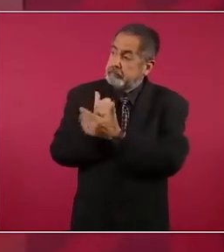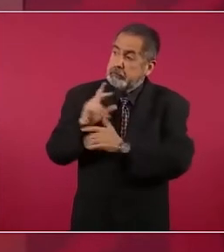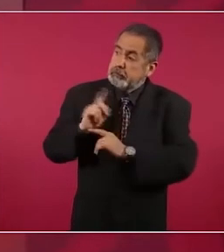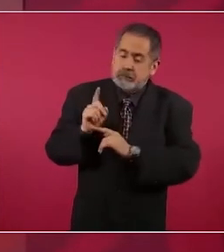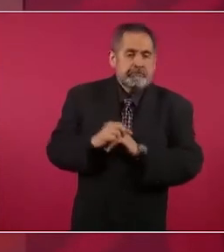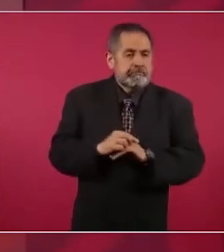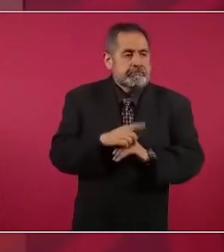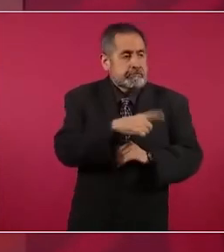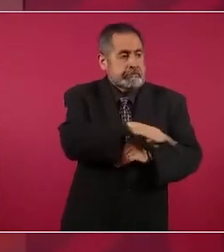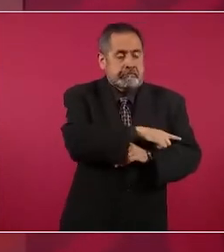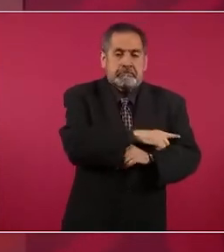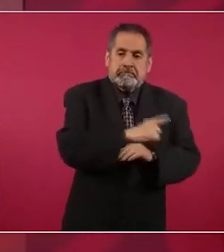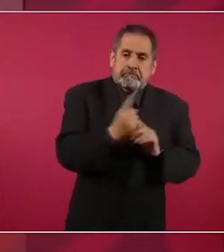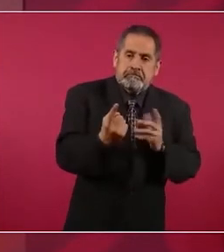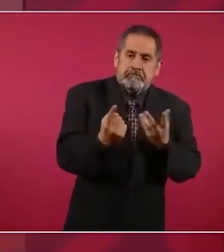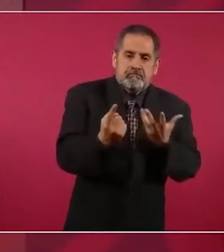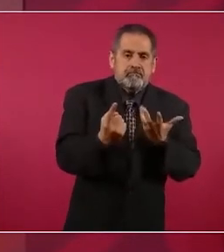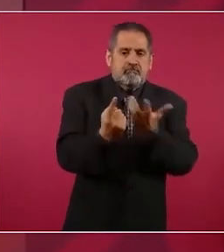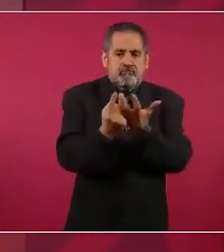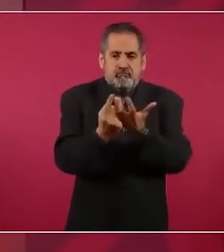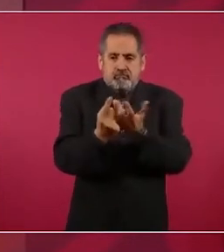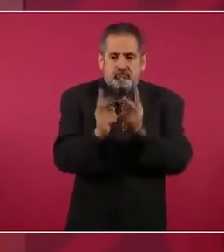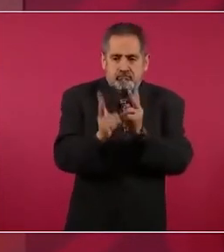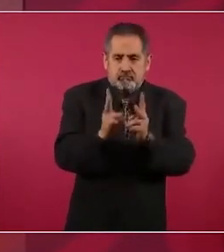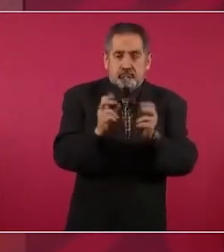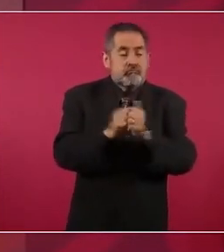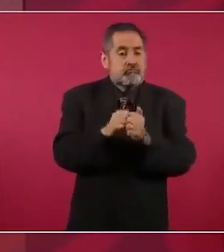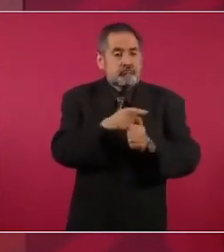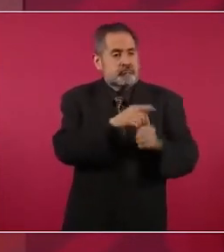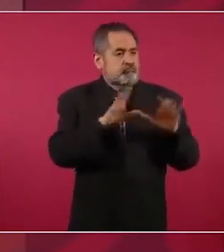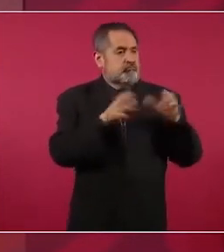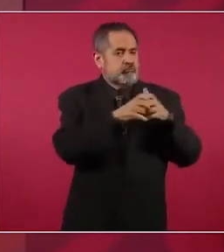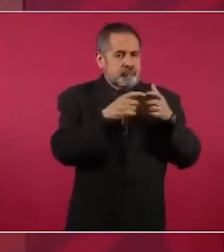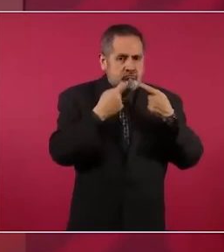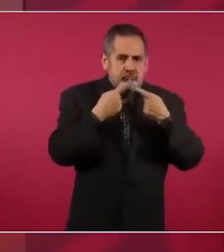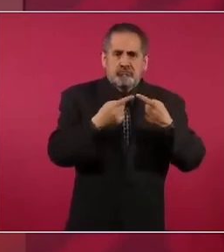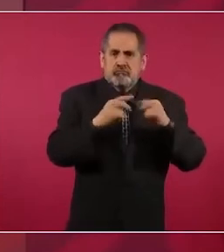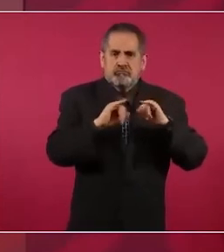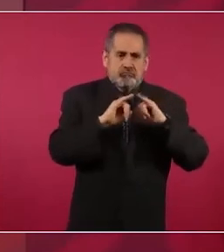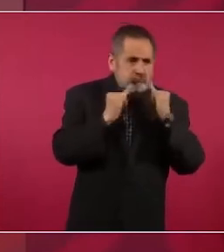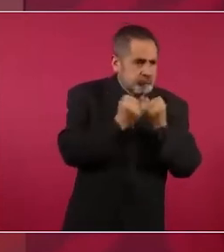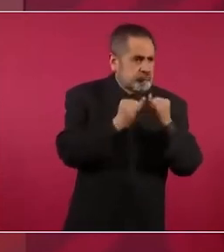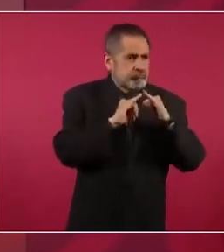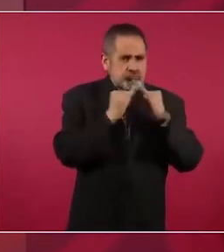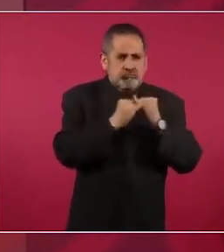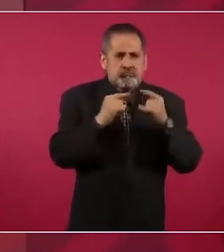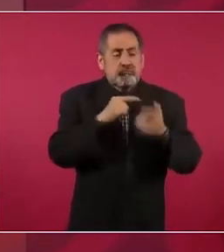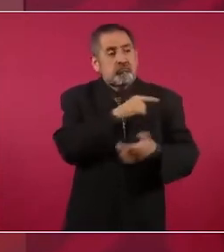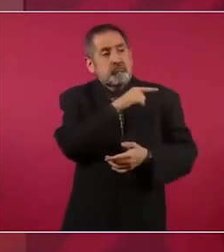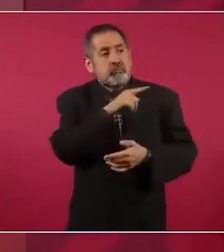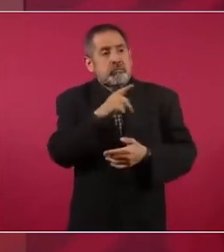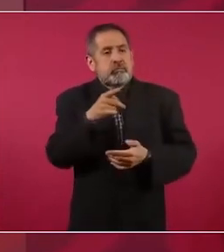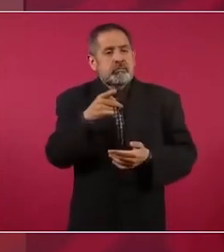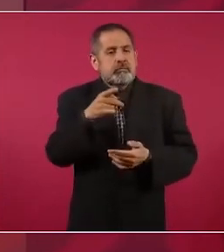La cúpula que hicieron reuniones en Vallarta,